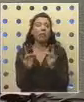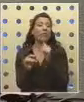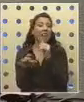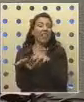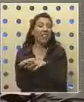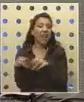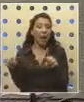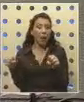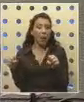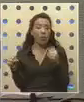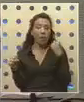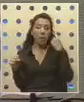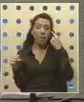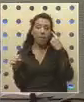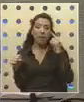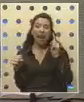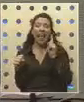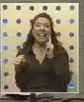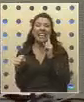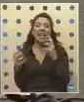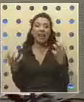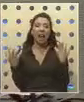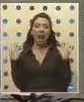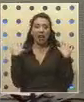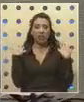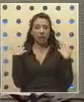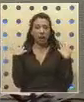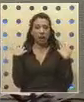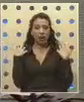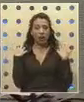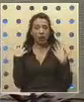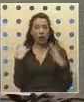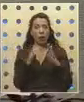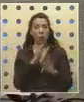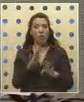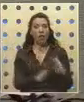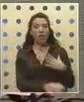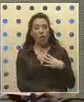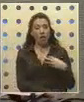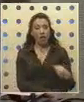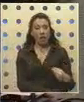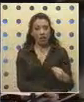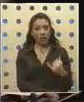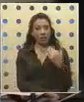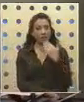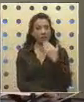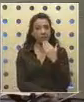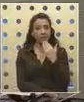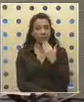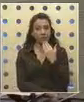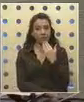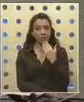desacuerdo, para ver quién se hace cargo del cuidado de los hijos y además